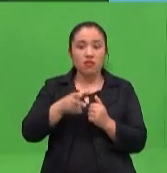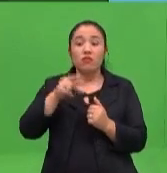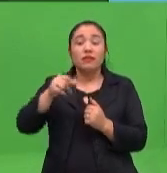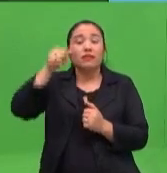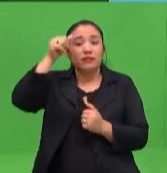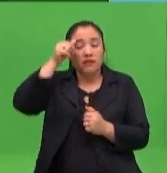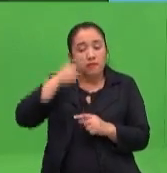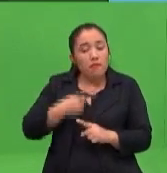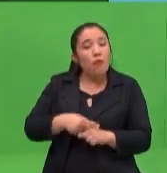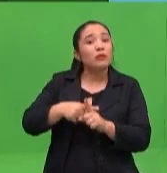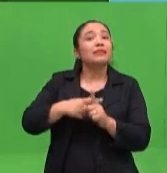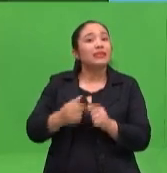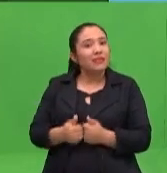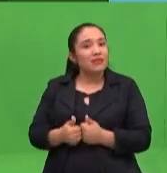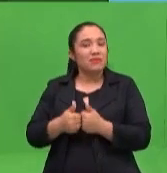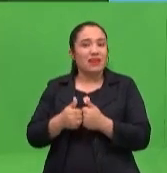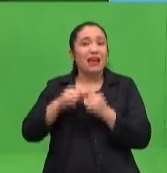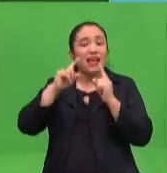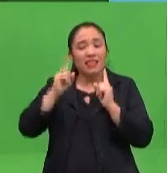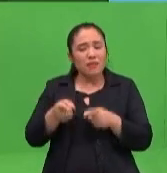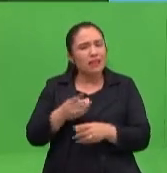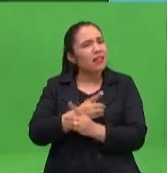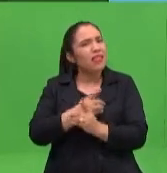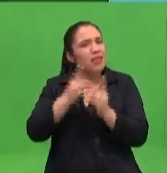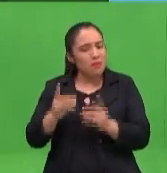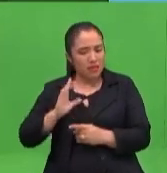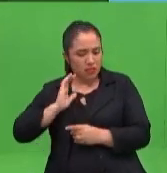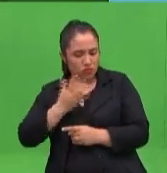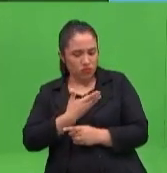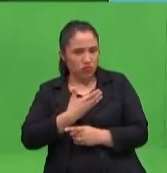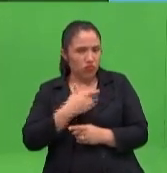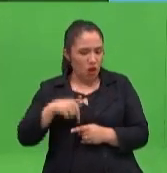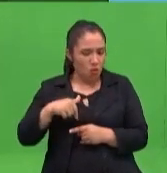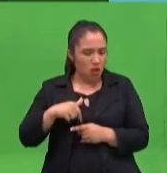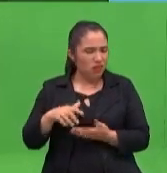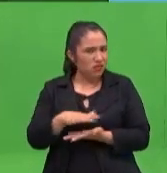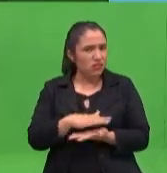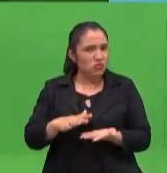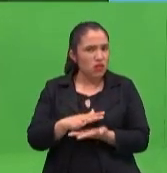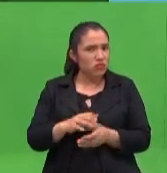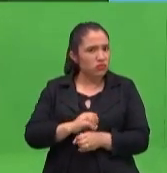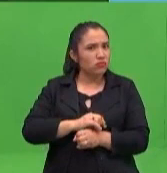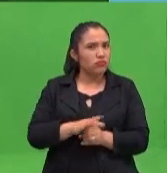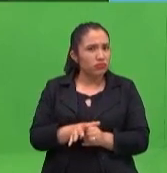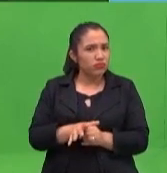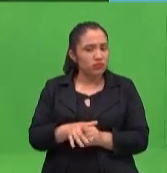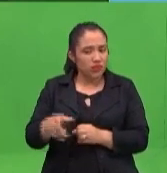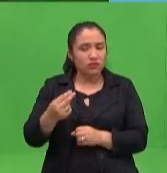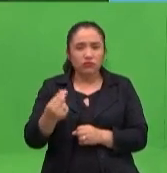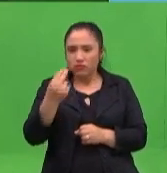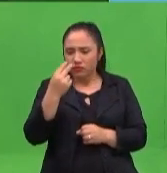depende de cómo nosotros tomemos esta situación de pandemia y ellos nos van a seguir.